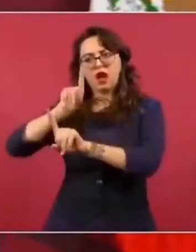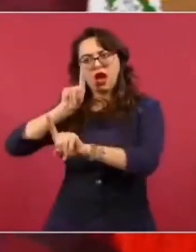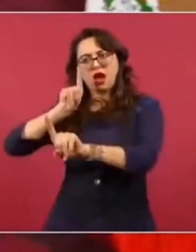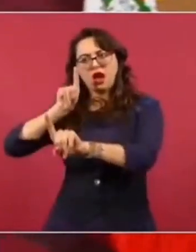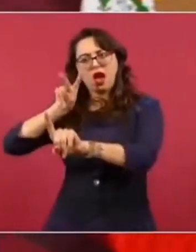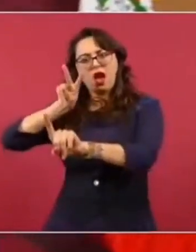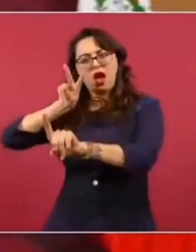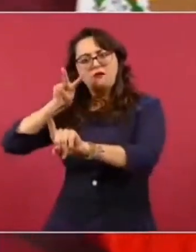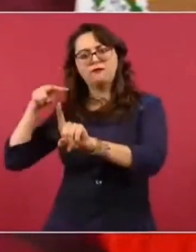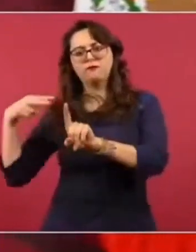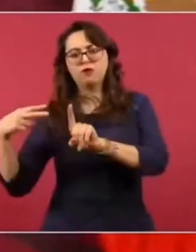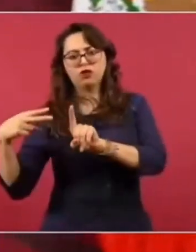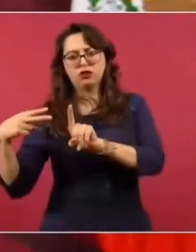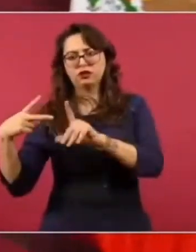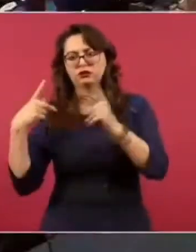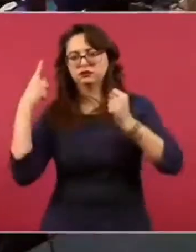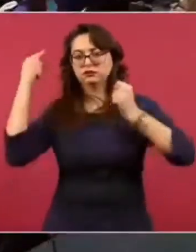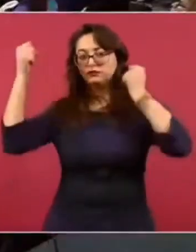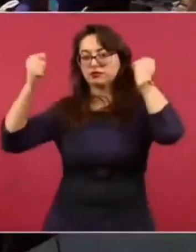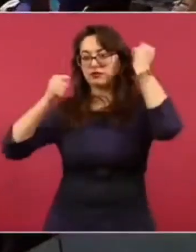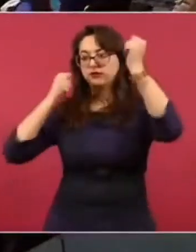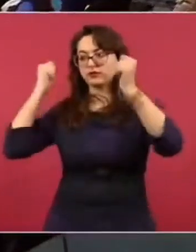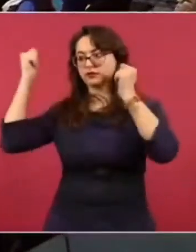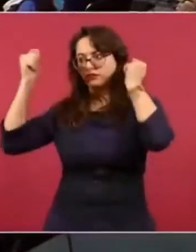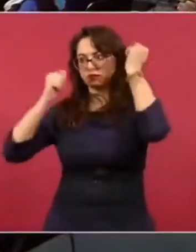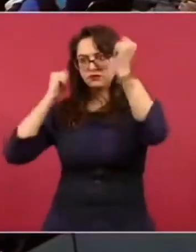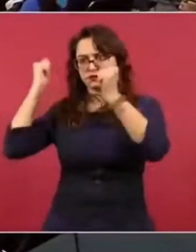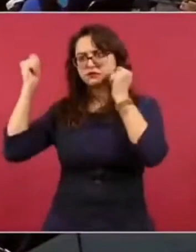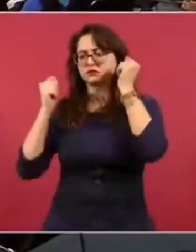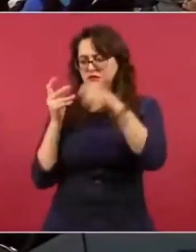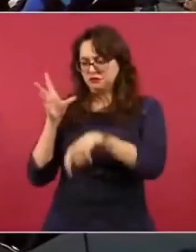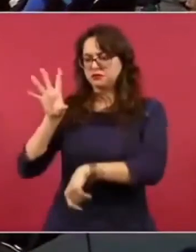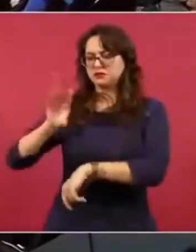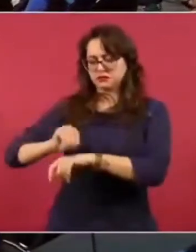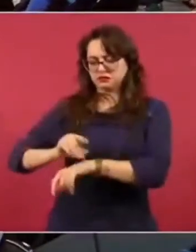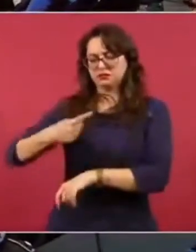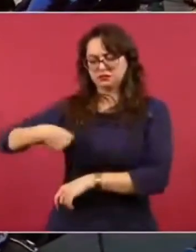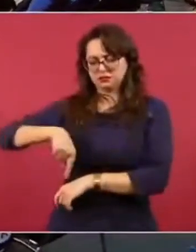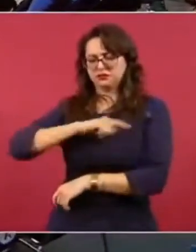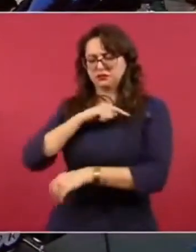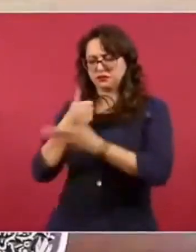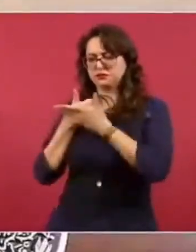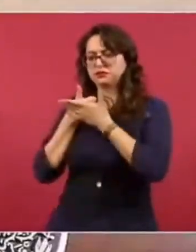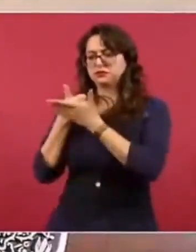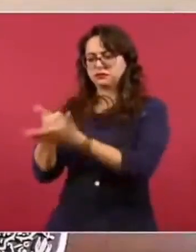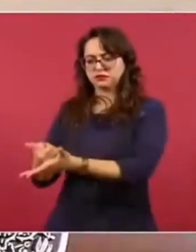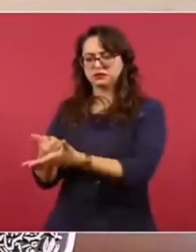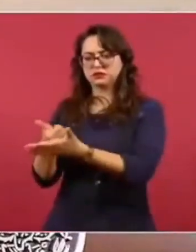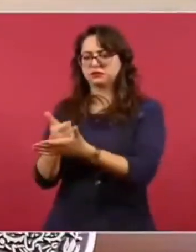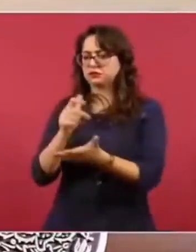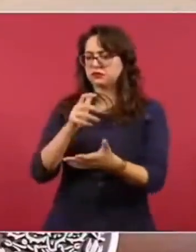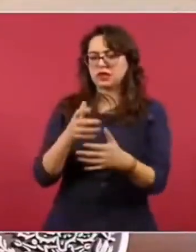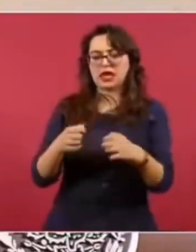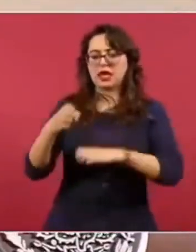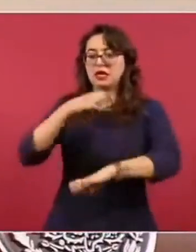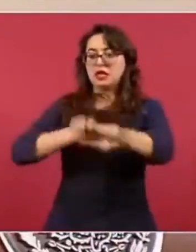un puerto de cruceros y autorizamos. Van a reconvertir